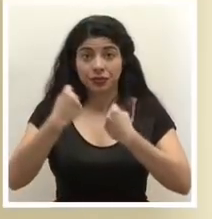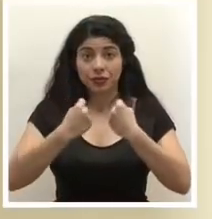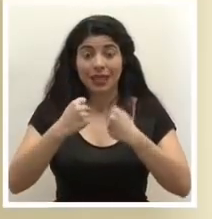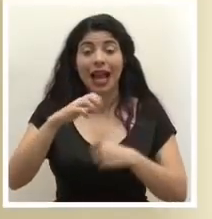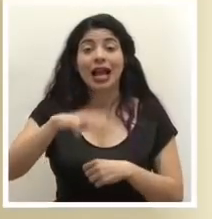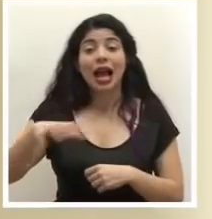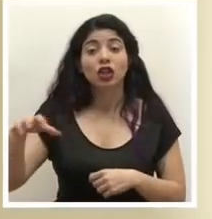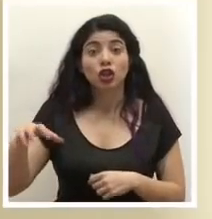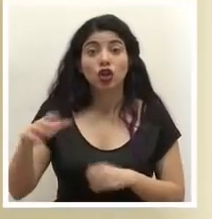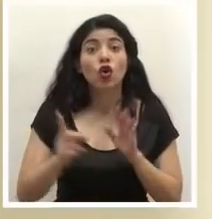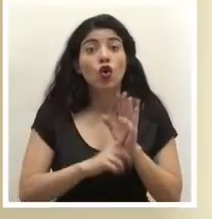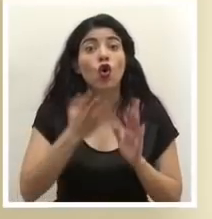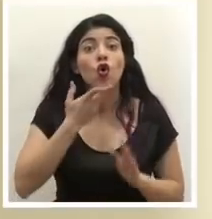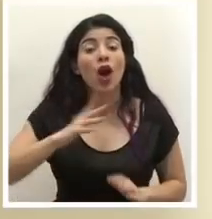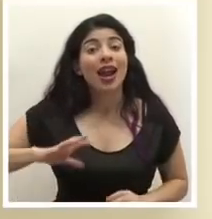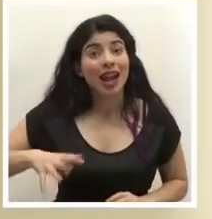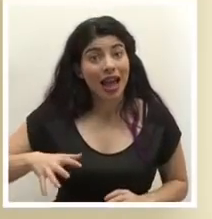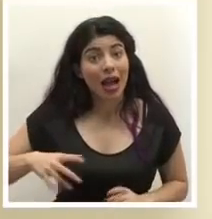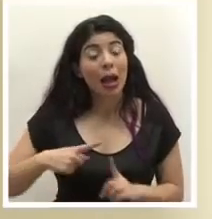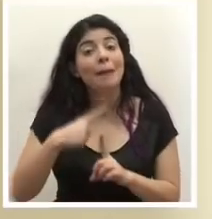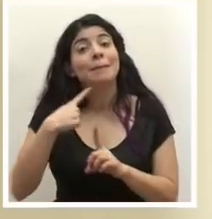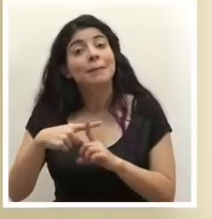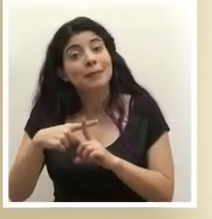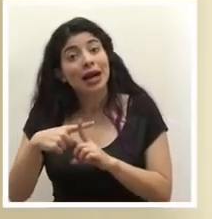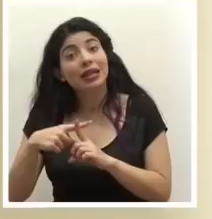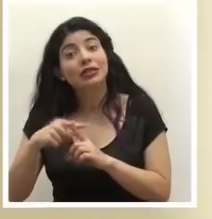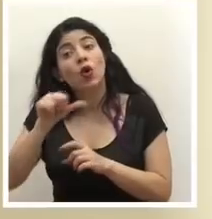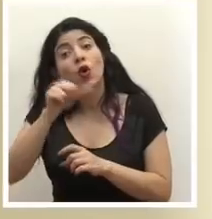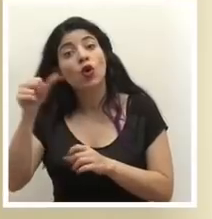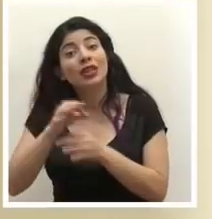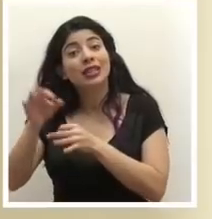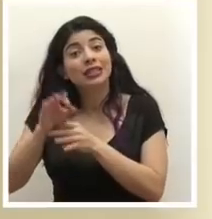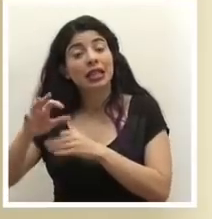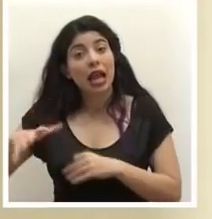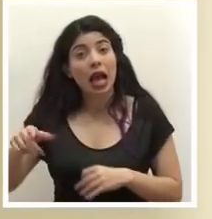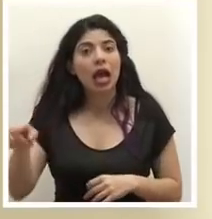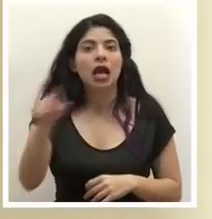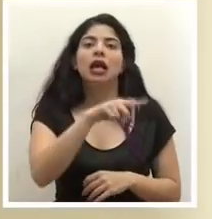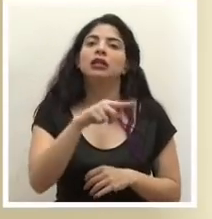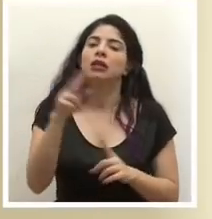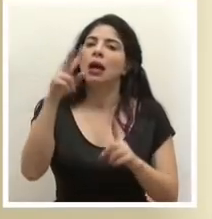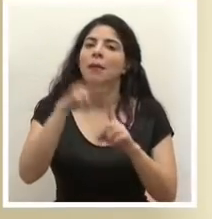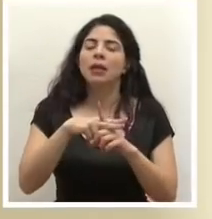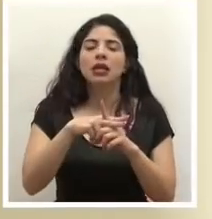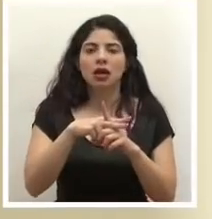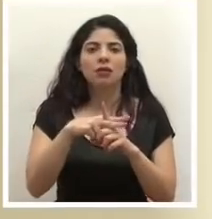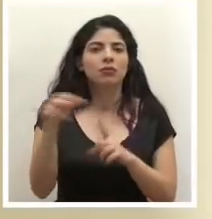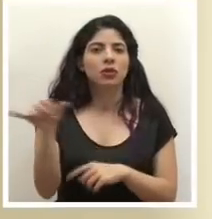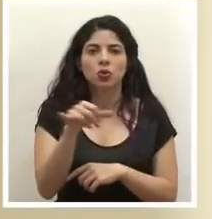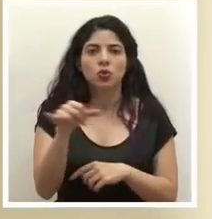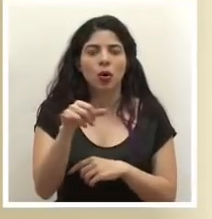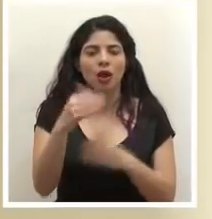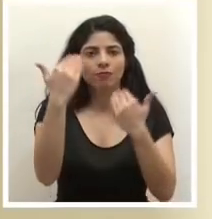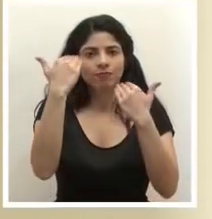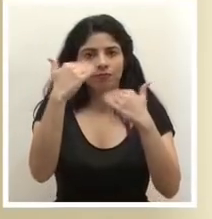los cantones que están en alerta naranja más los distritos que ya estaban en alerta naranja mantienen la condición de